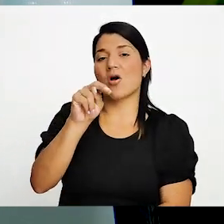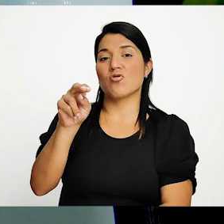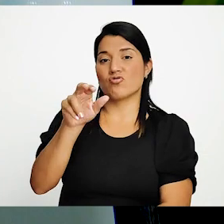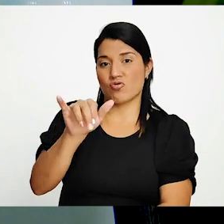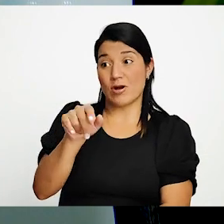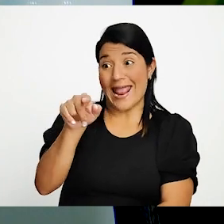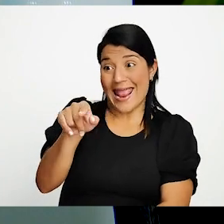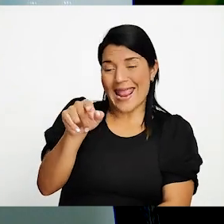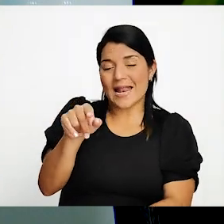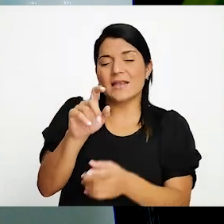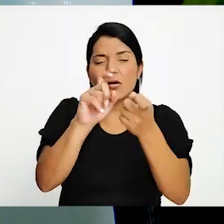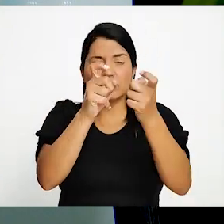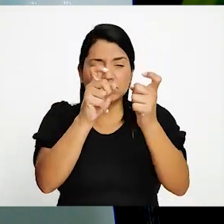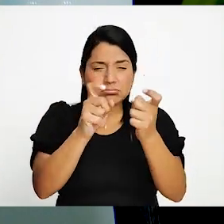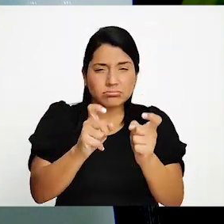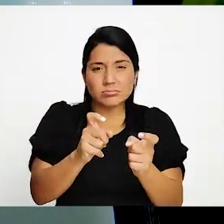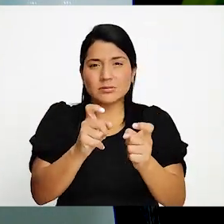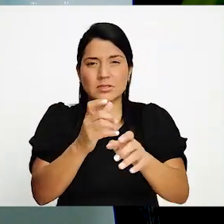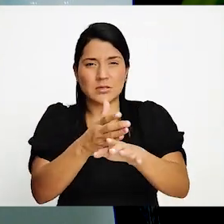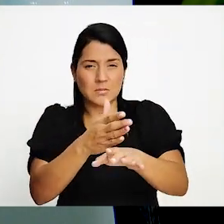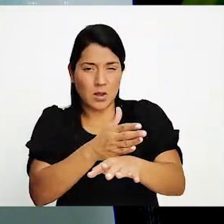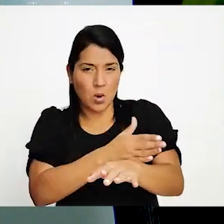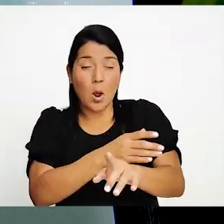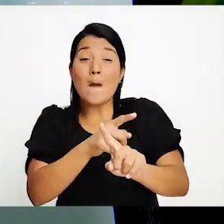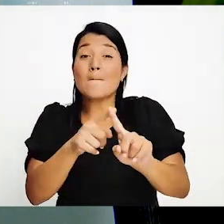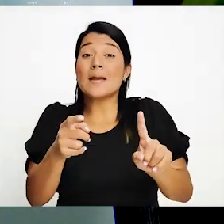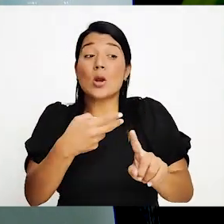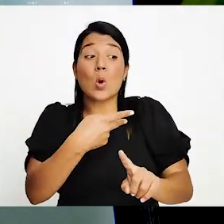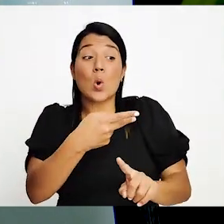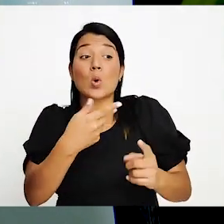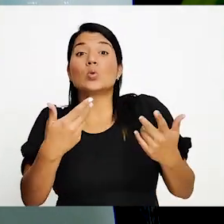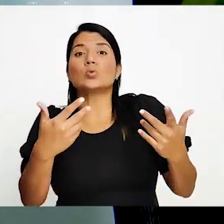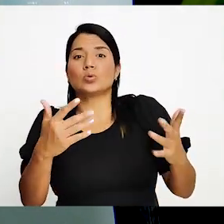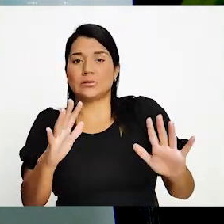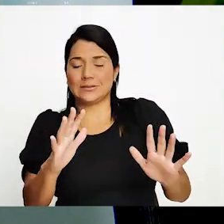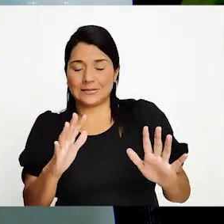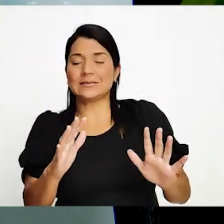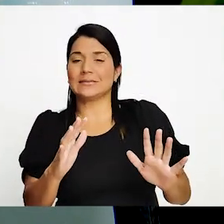lo engrosa. Pero ya nosotros lo habíamos, digamos,